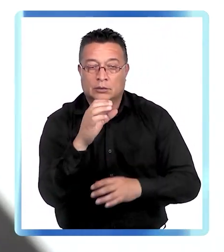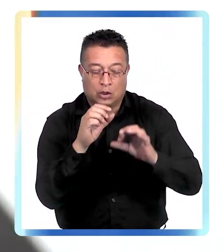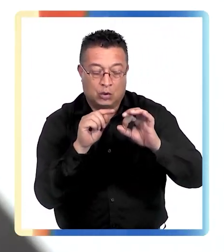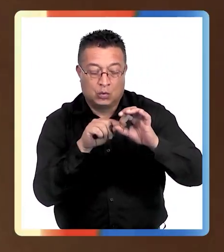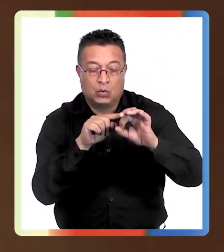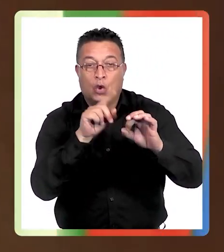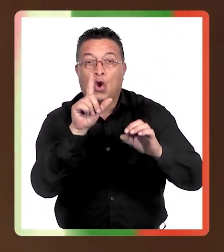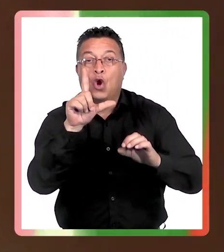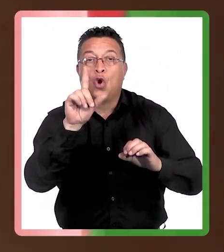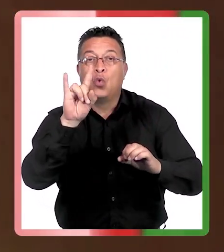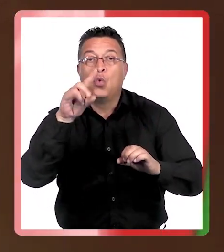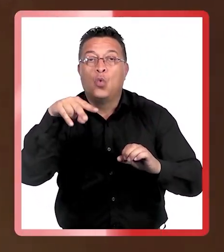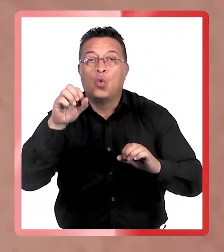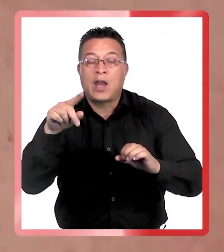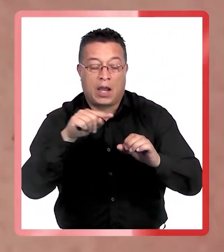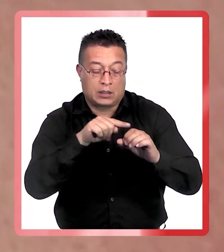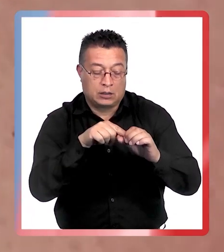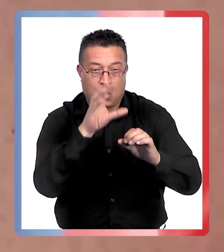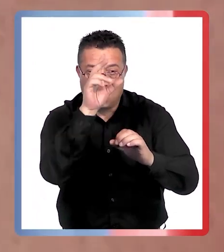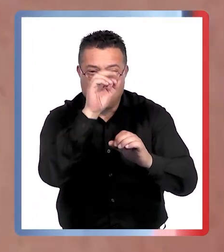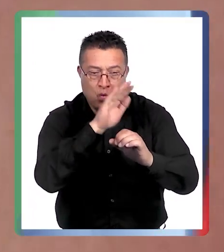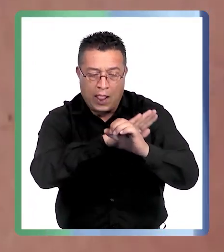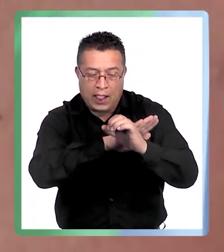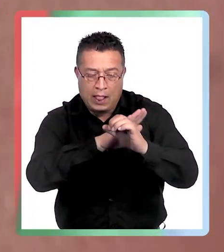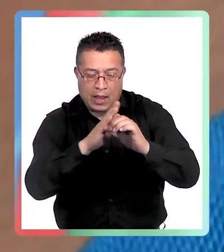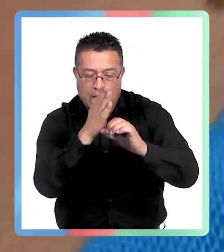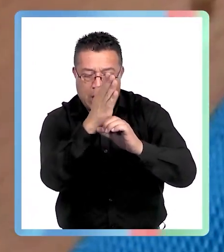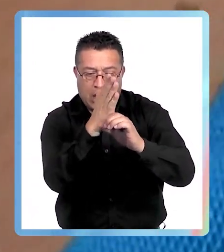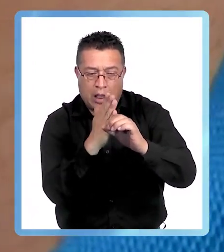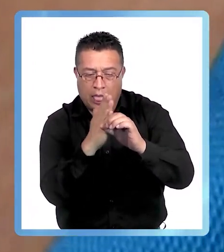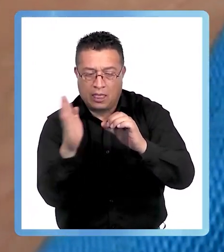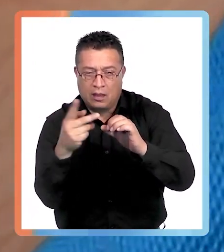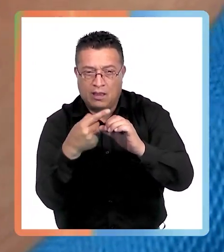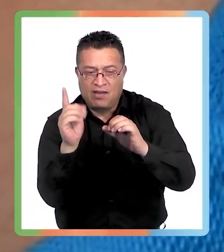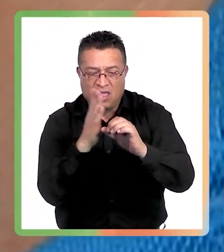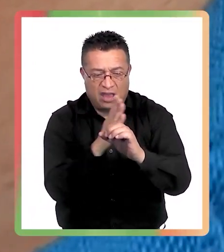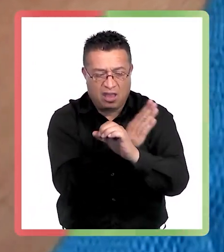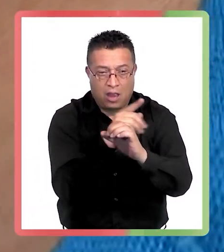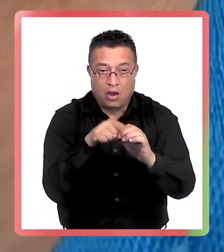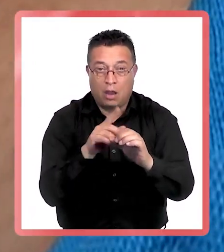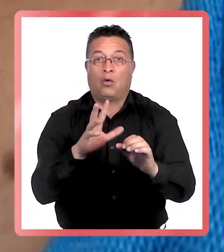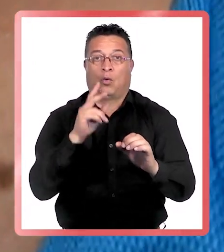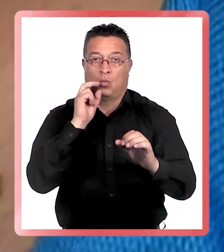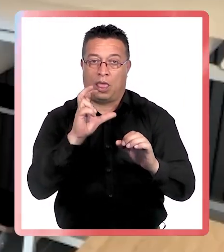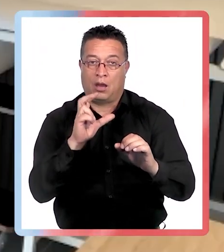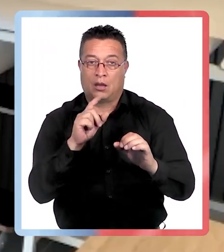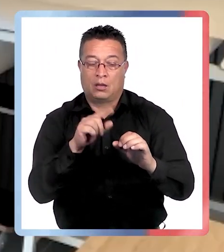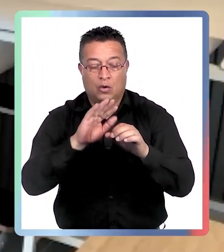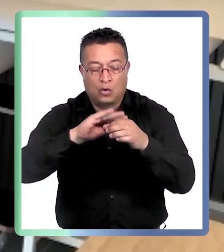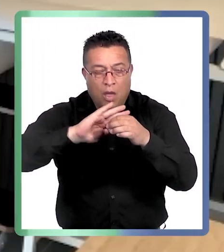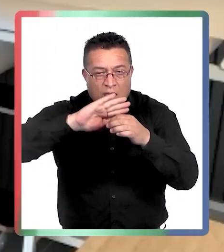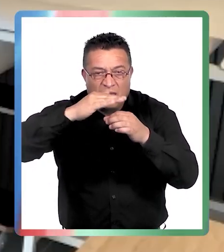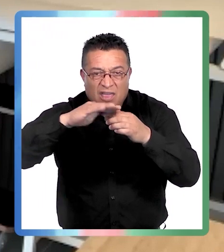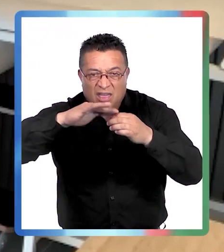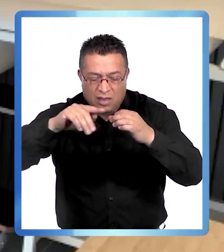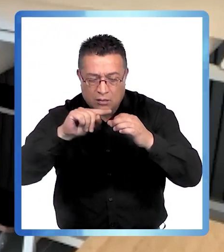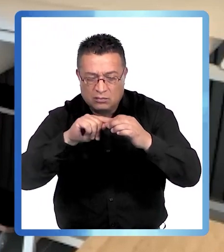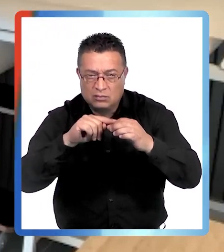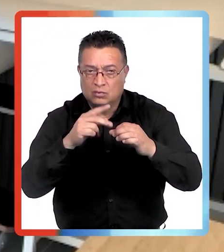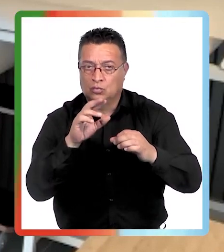que sean asimétricos, o sea, que como que sean distintos de un lado y de otro, que tengan los bordes irregulares,